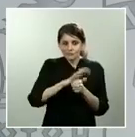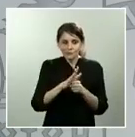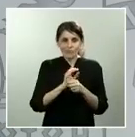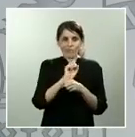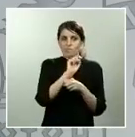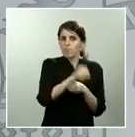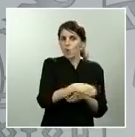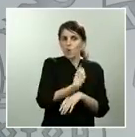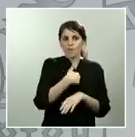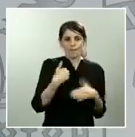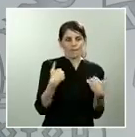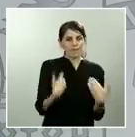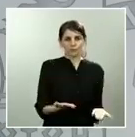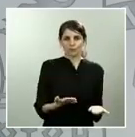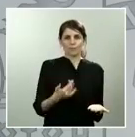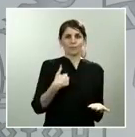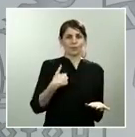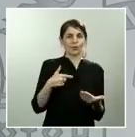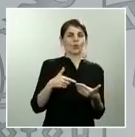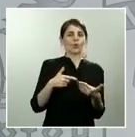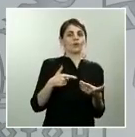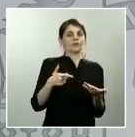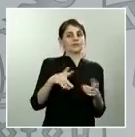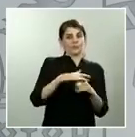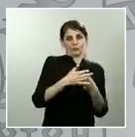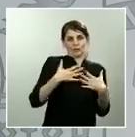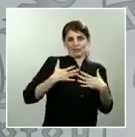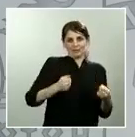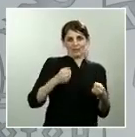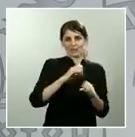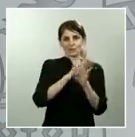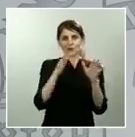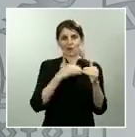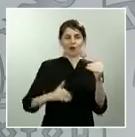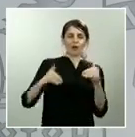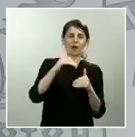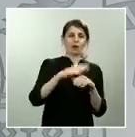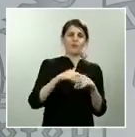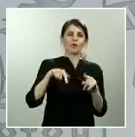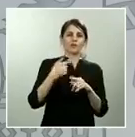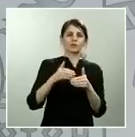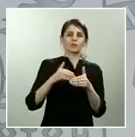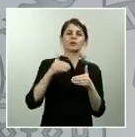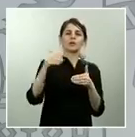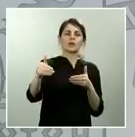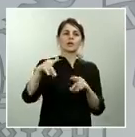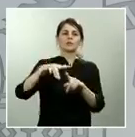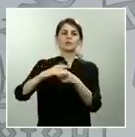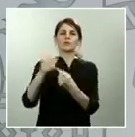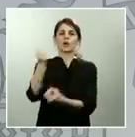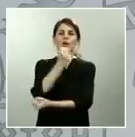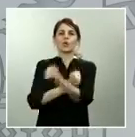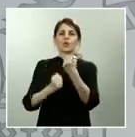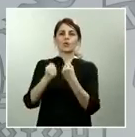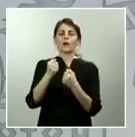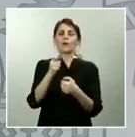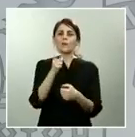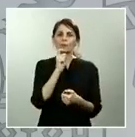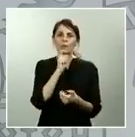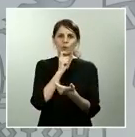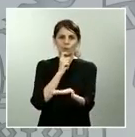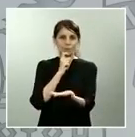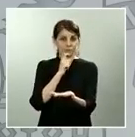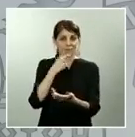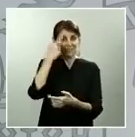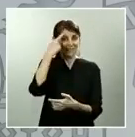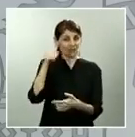hemos tenido y de la consiguiente situación económica que todavía y durante un tiempo va a hacer mella y, en los próximos